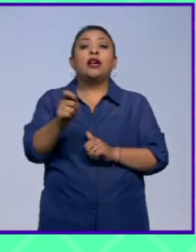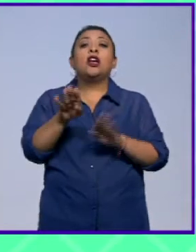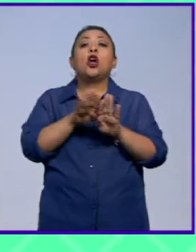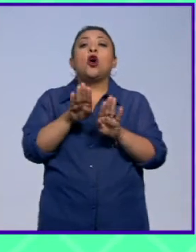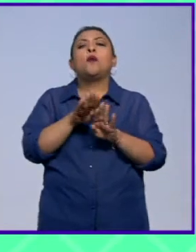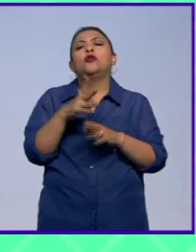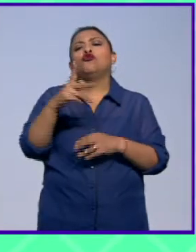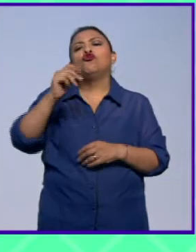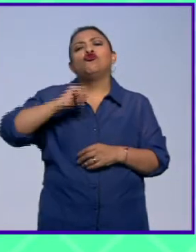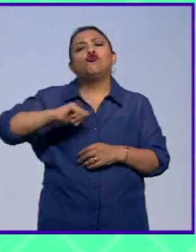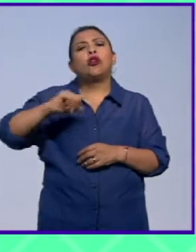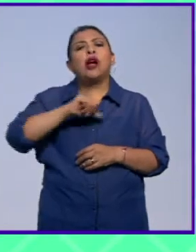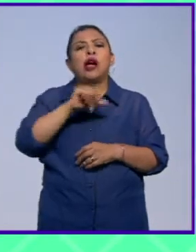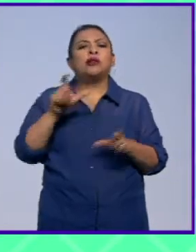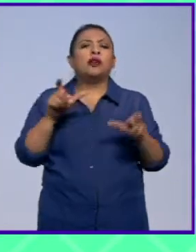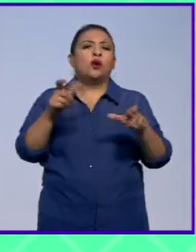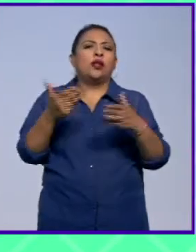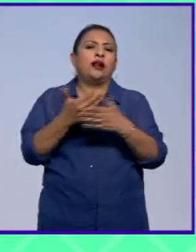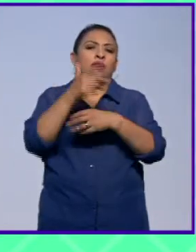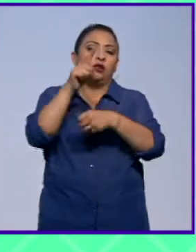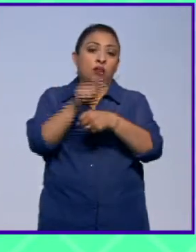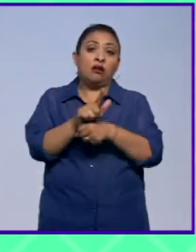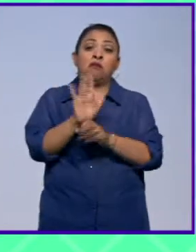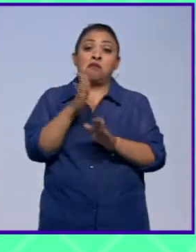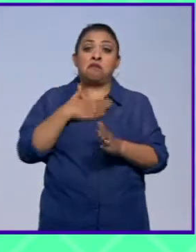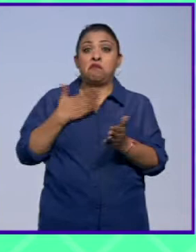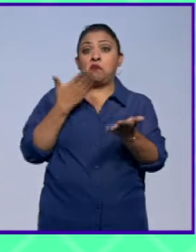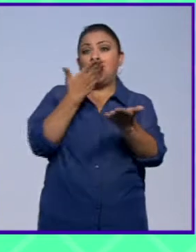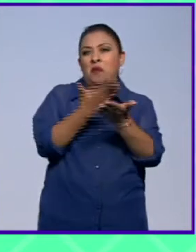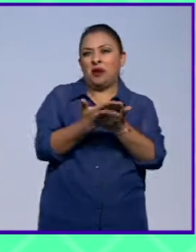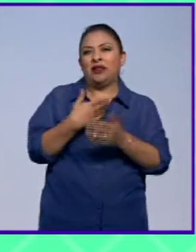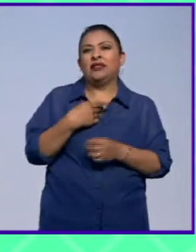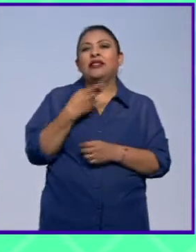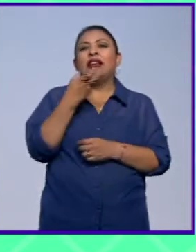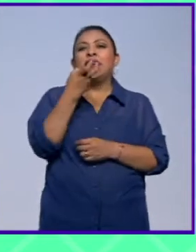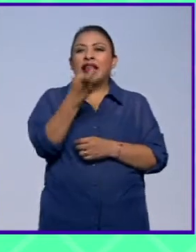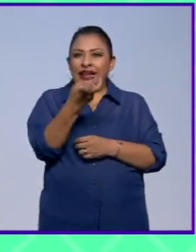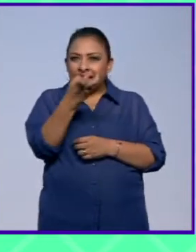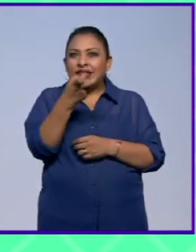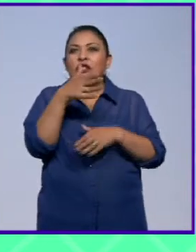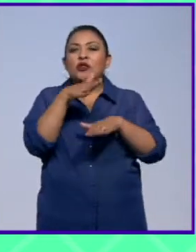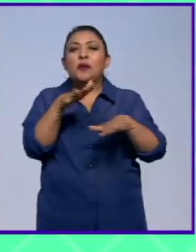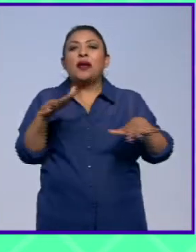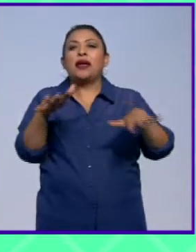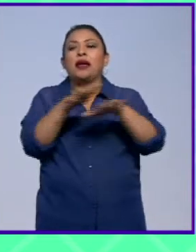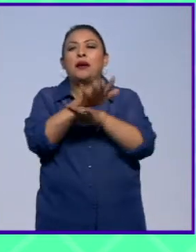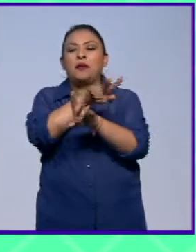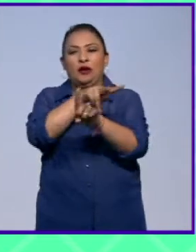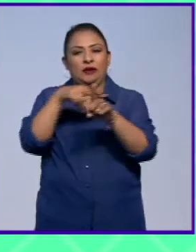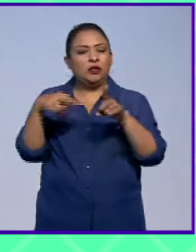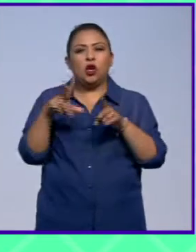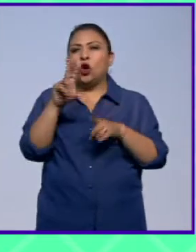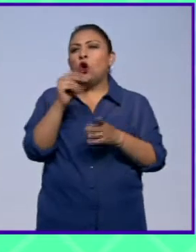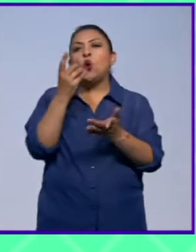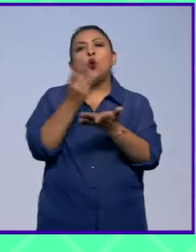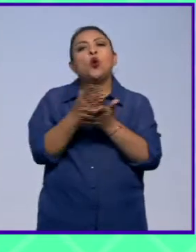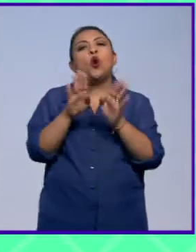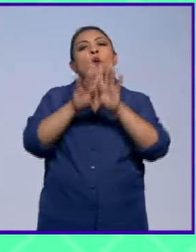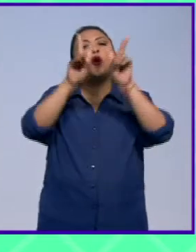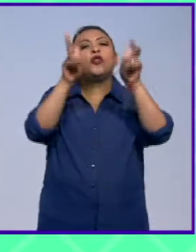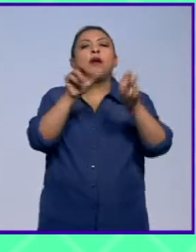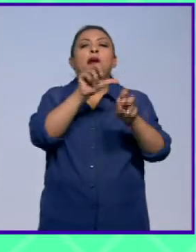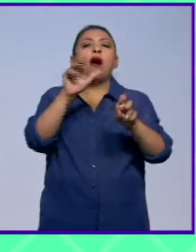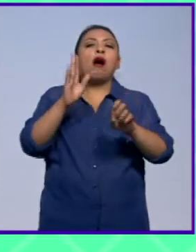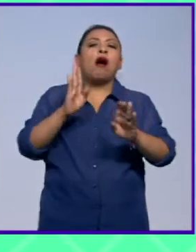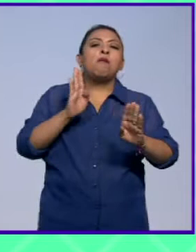corriente clásica de la seguridad nacional y precisamente mi propuesta tiene que ver justo con cambiar esto. No es solamente tema de